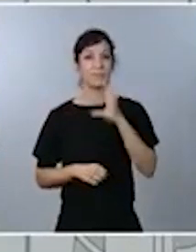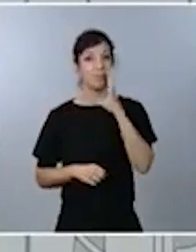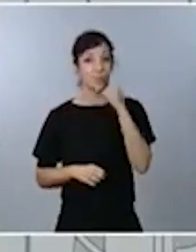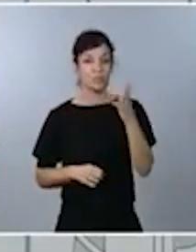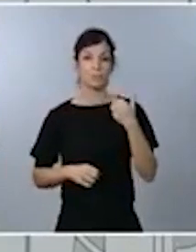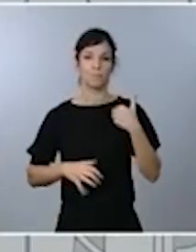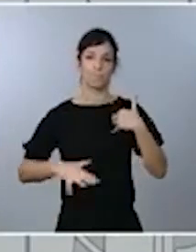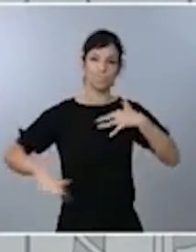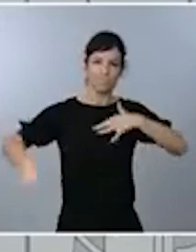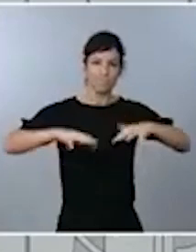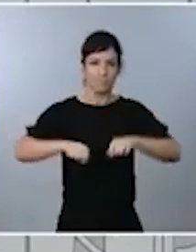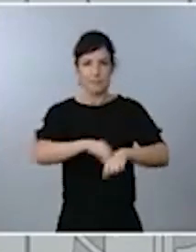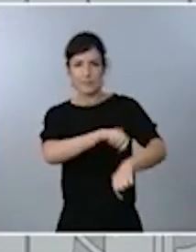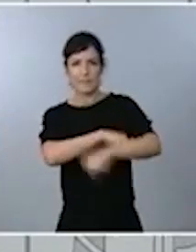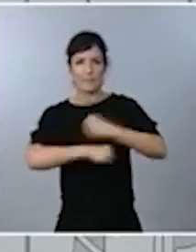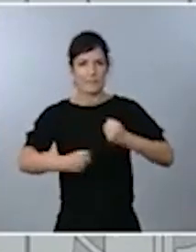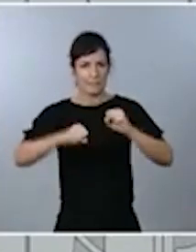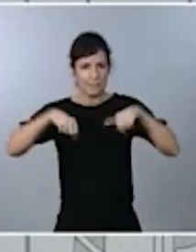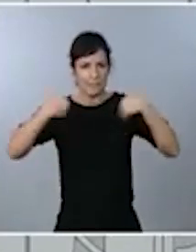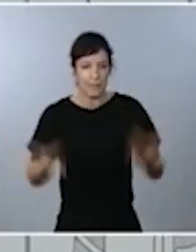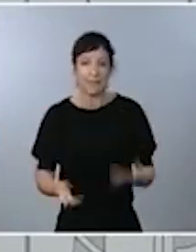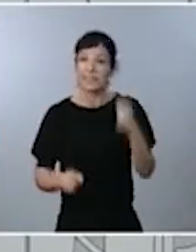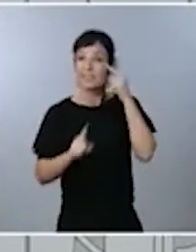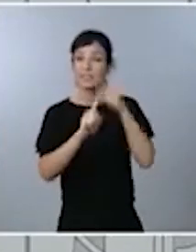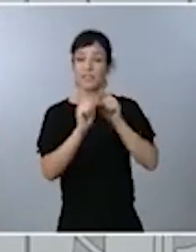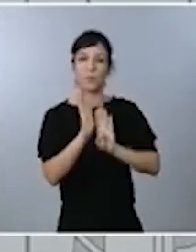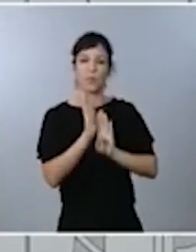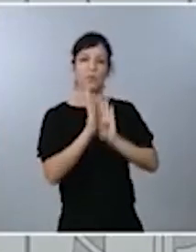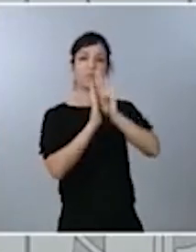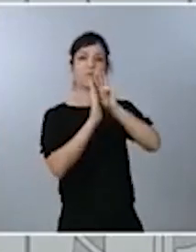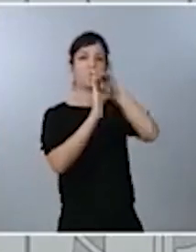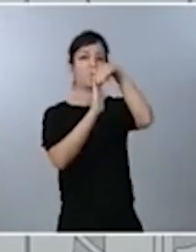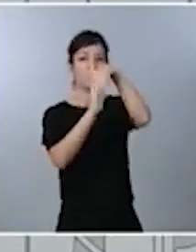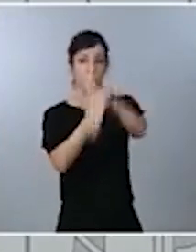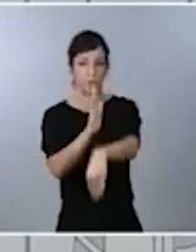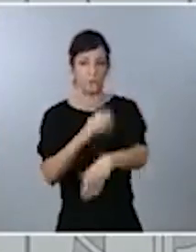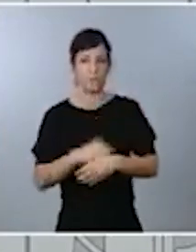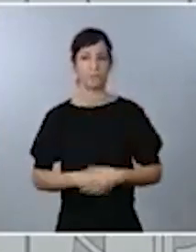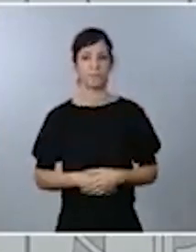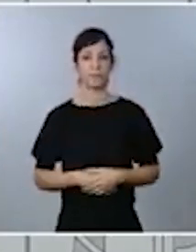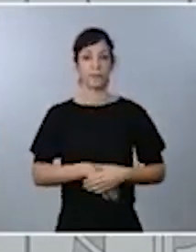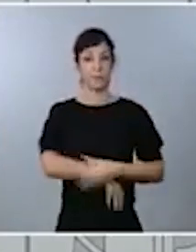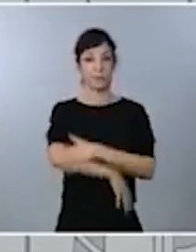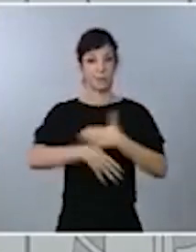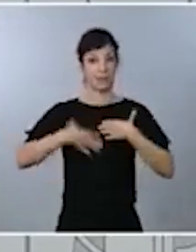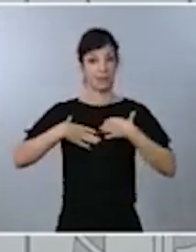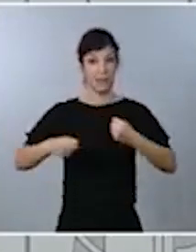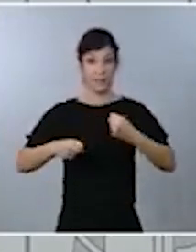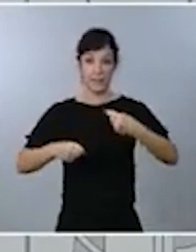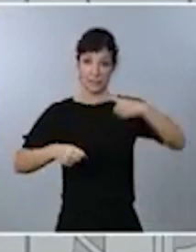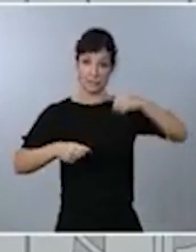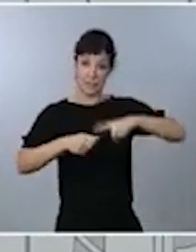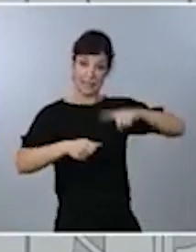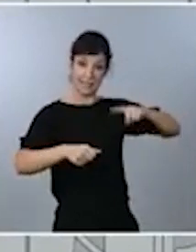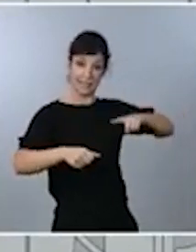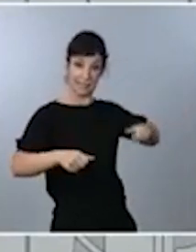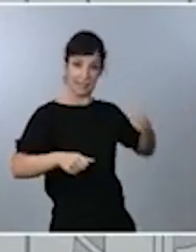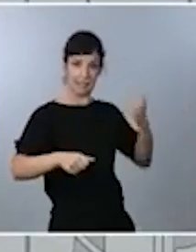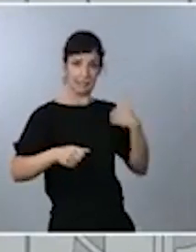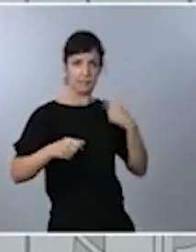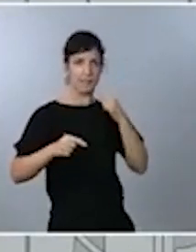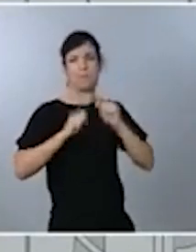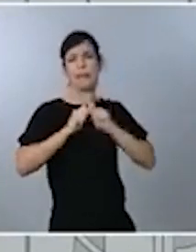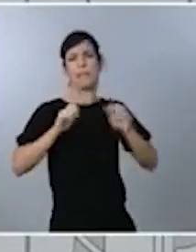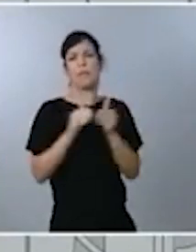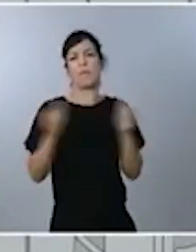doblegar la curva. El Ministerio de Sanidad ha estado durante todos estos meses, desde la pandemia, pero especialmente después del